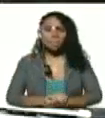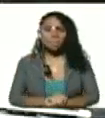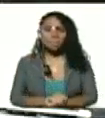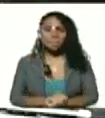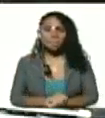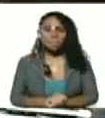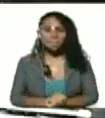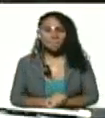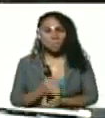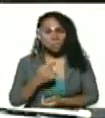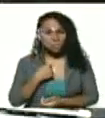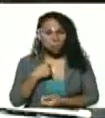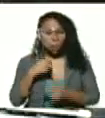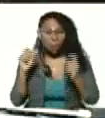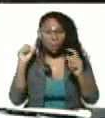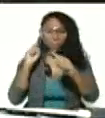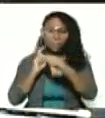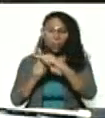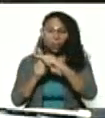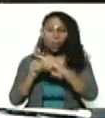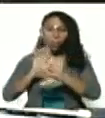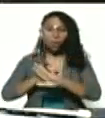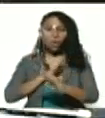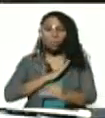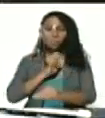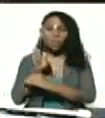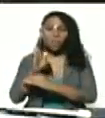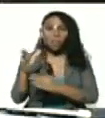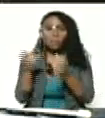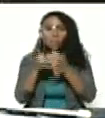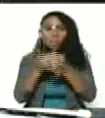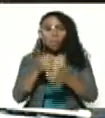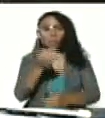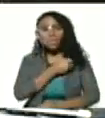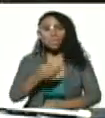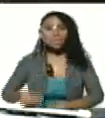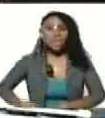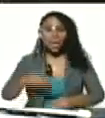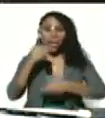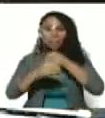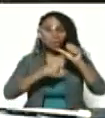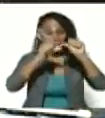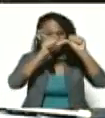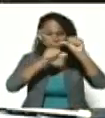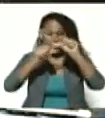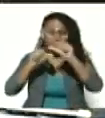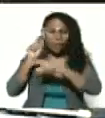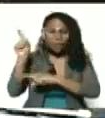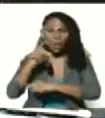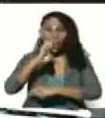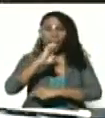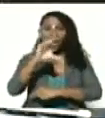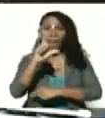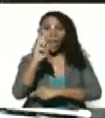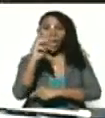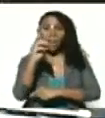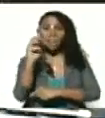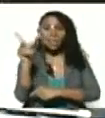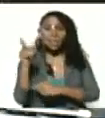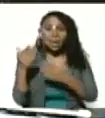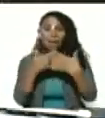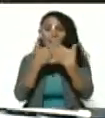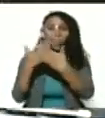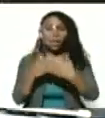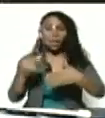Yo los descubrí porque mandé una inspección presidencial. Hizo una inspección allá en la ELAM, la Escuela